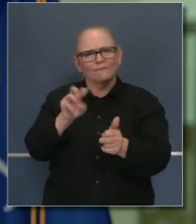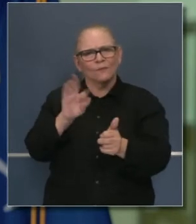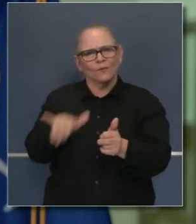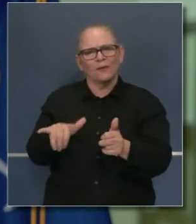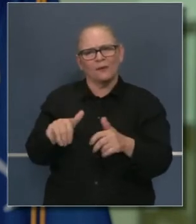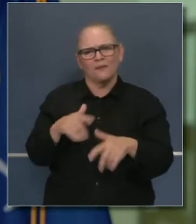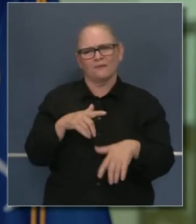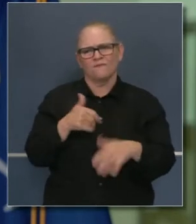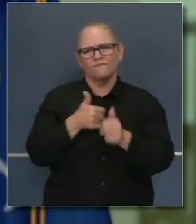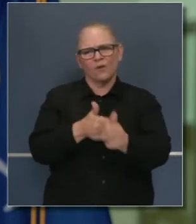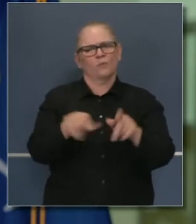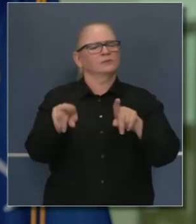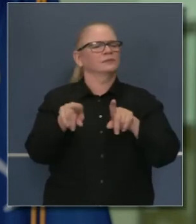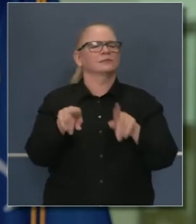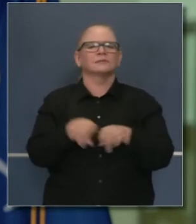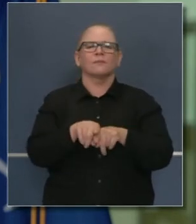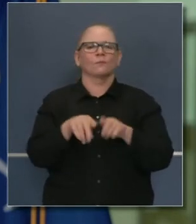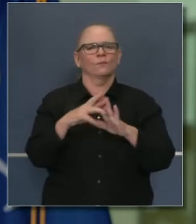queremos ver en el Estado.